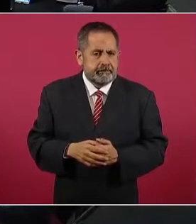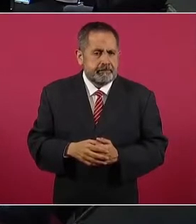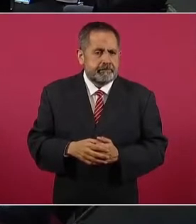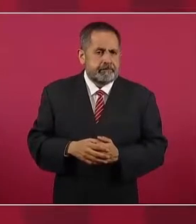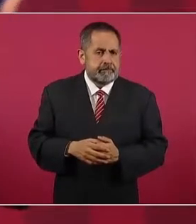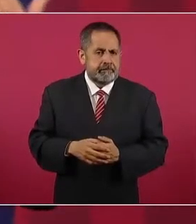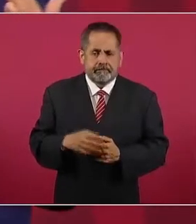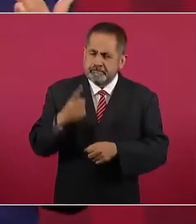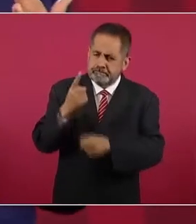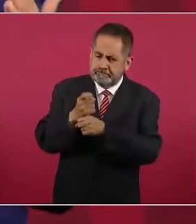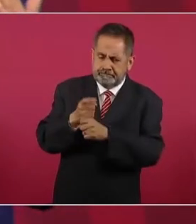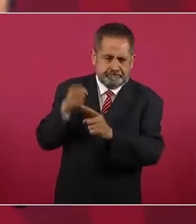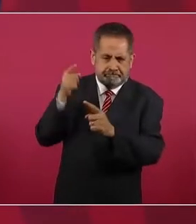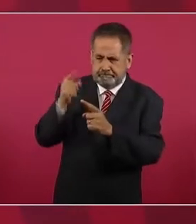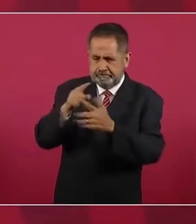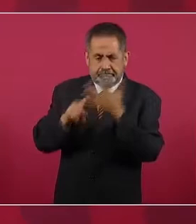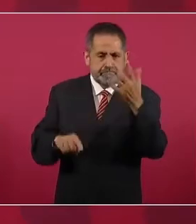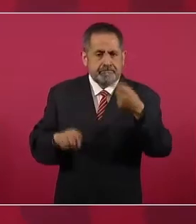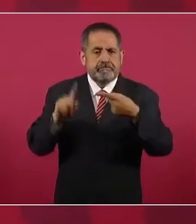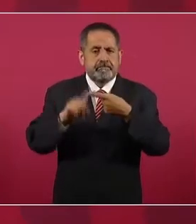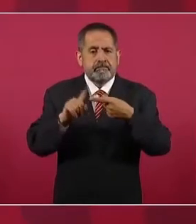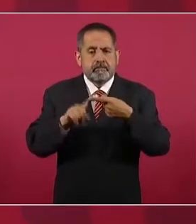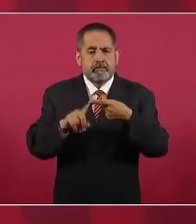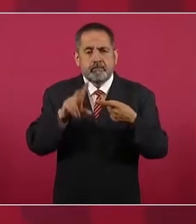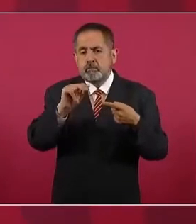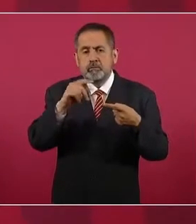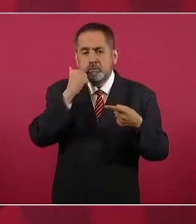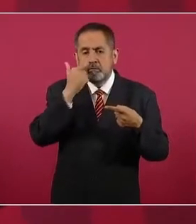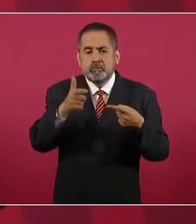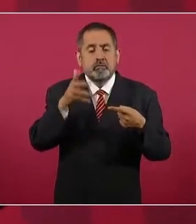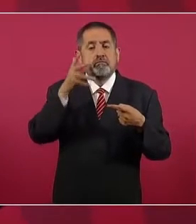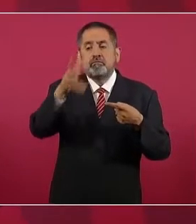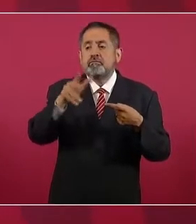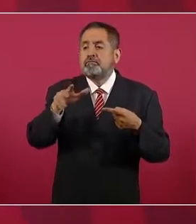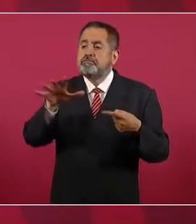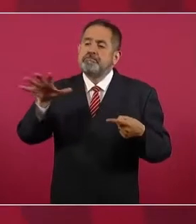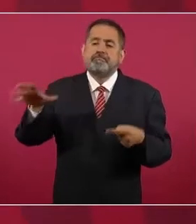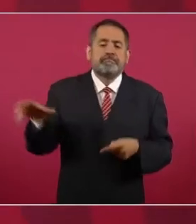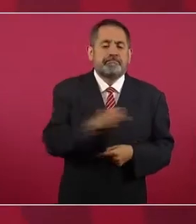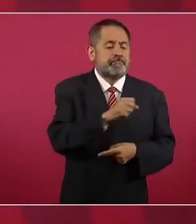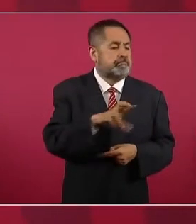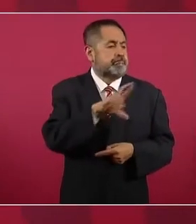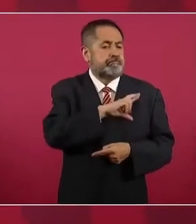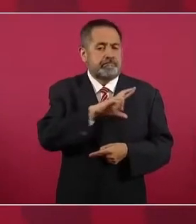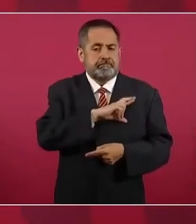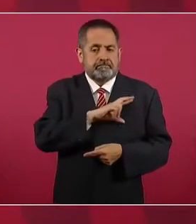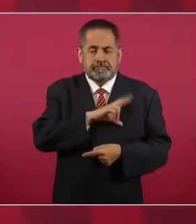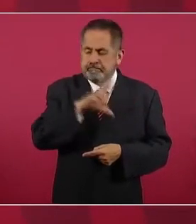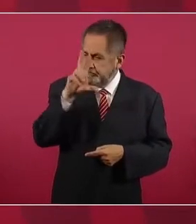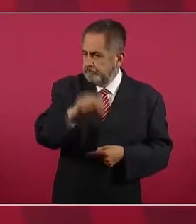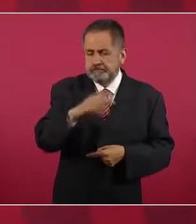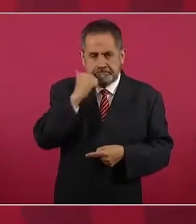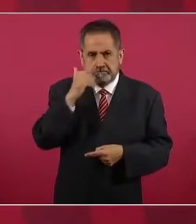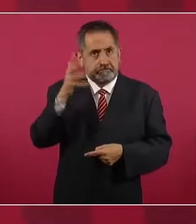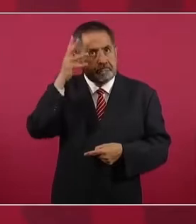Lo primero es porque no quiero que se vaya a privatizar en el futuro.